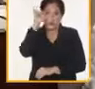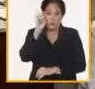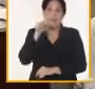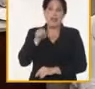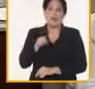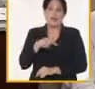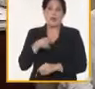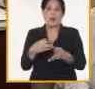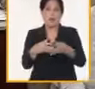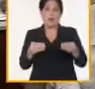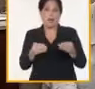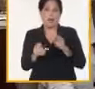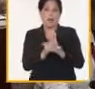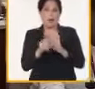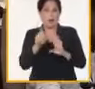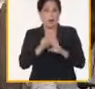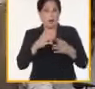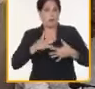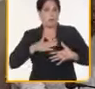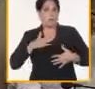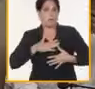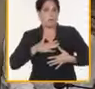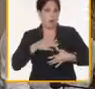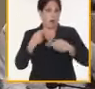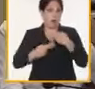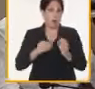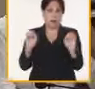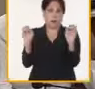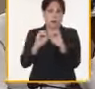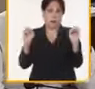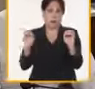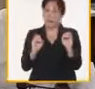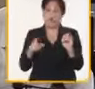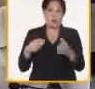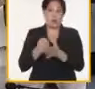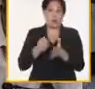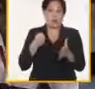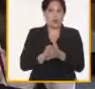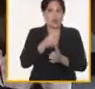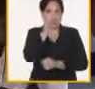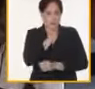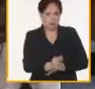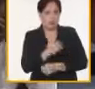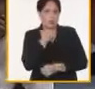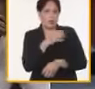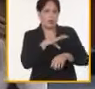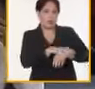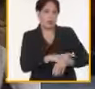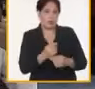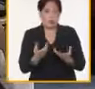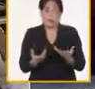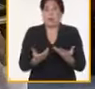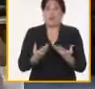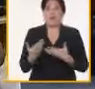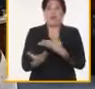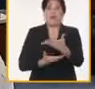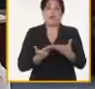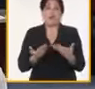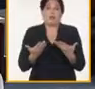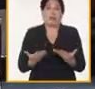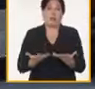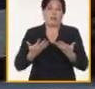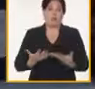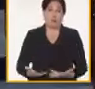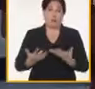posesión, uso y explotación de la tierra que no se han enfrentado oportunamente por debilidad en la gestión estatal